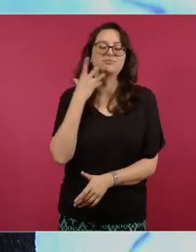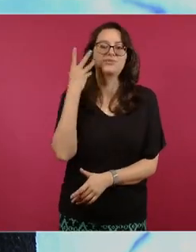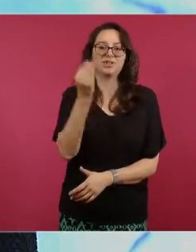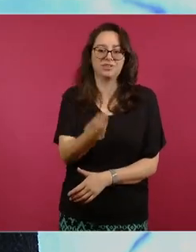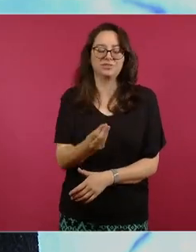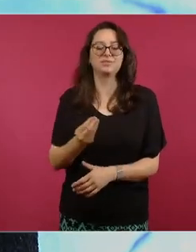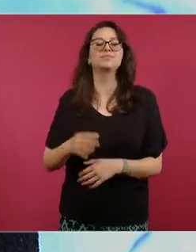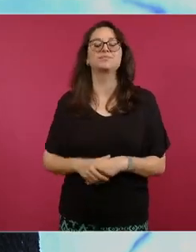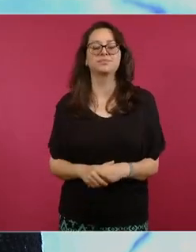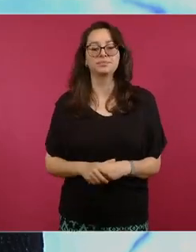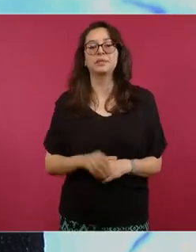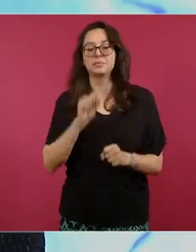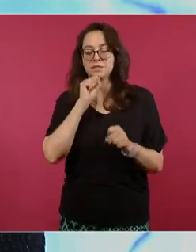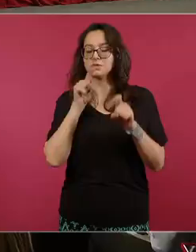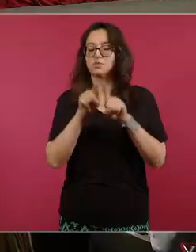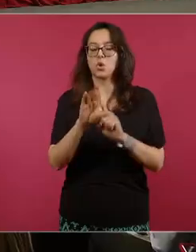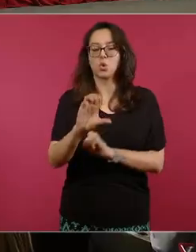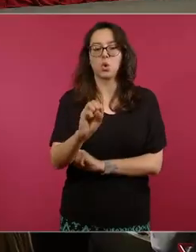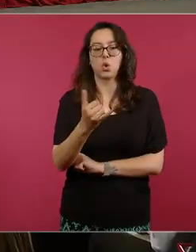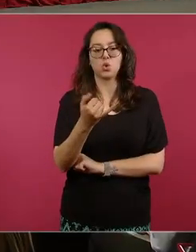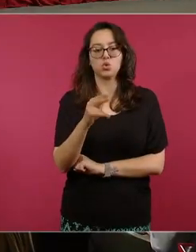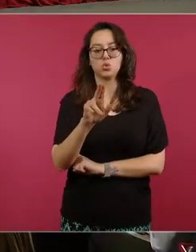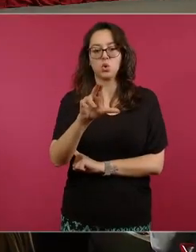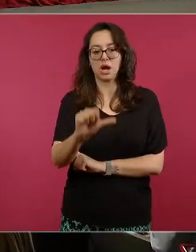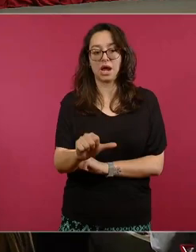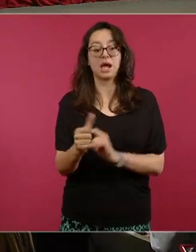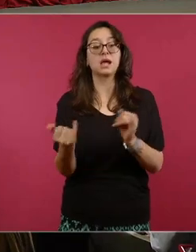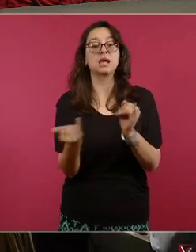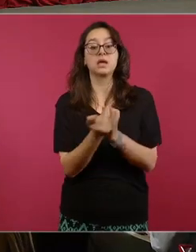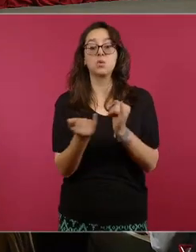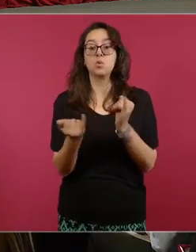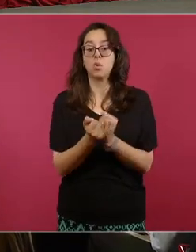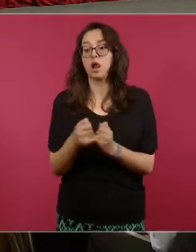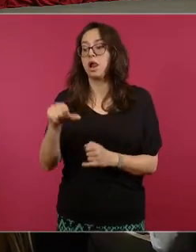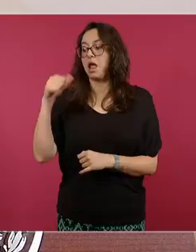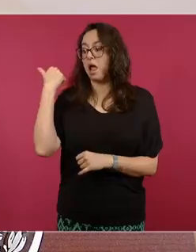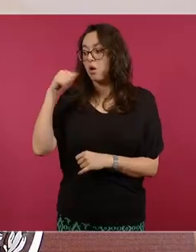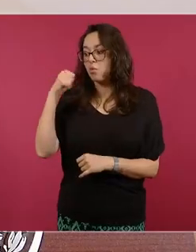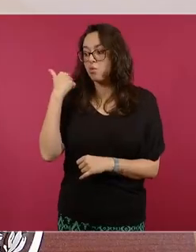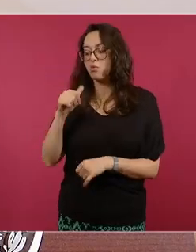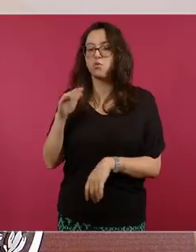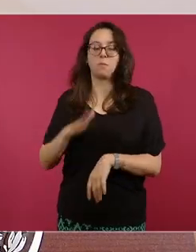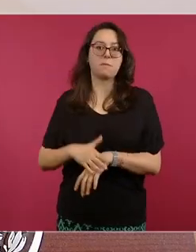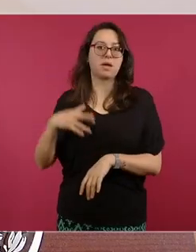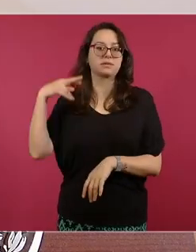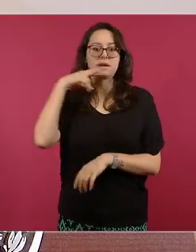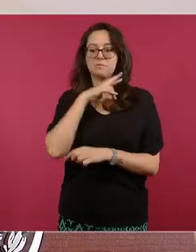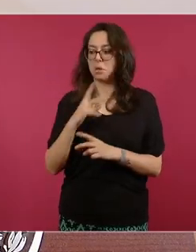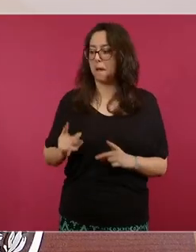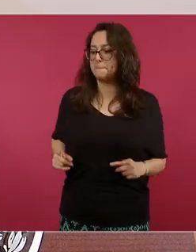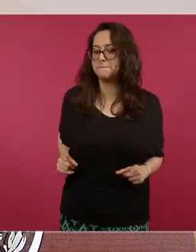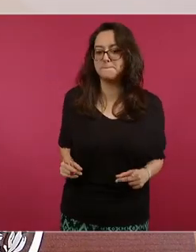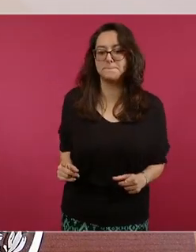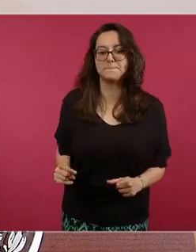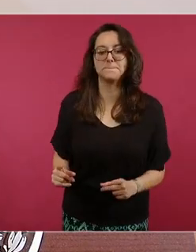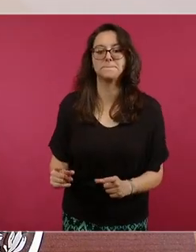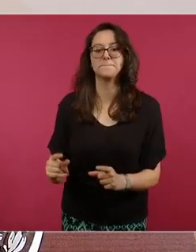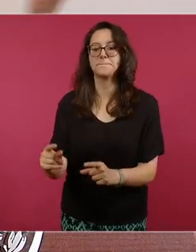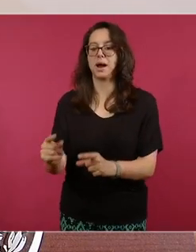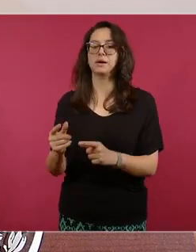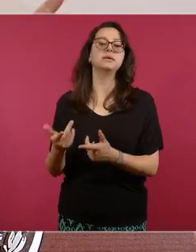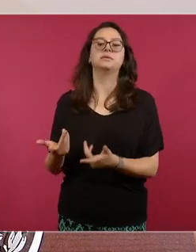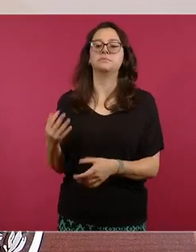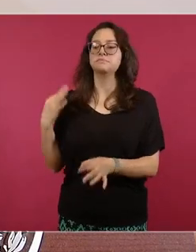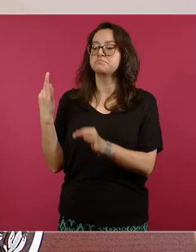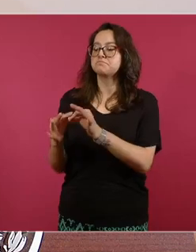Benítez. También nos ha permitido que el renacer de Acapulco sea mucho más rápido al ofrecer la infraestructura necesaria